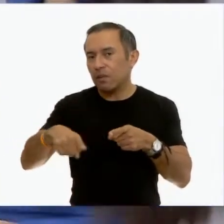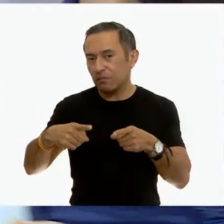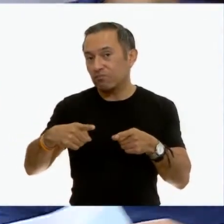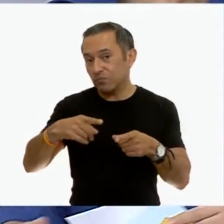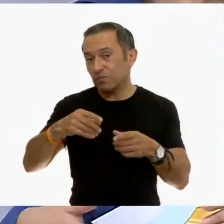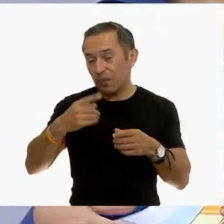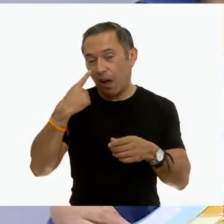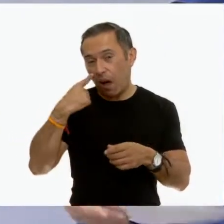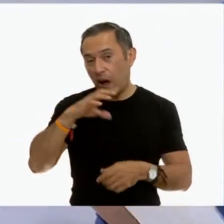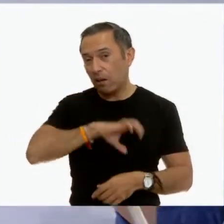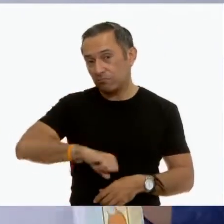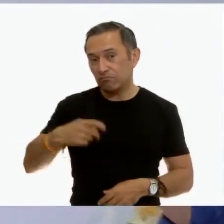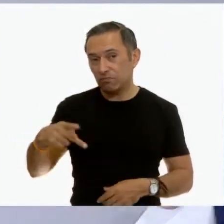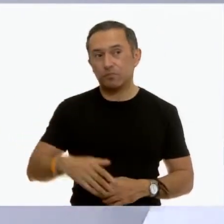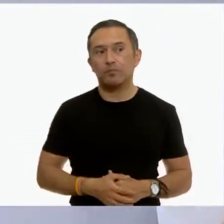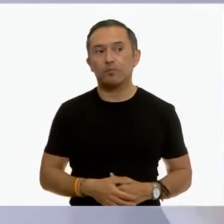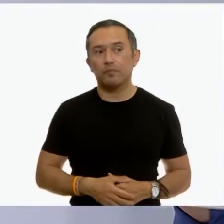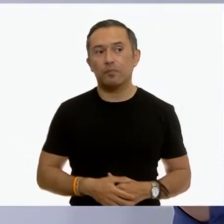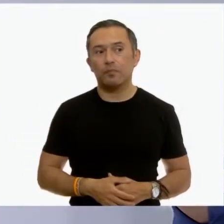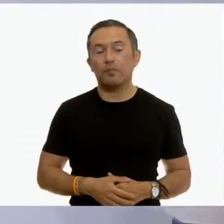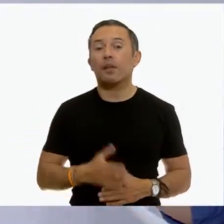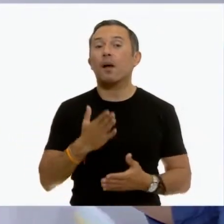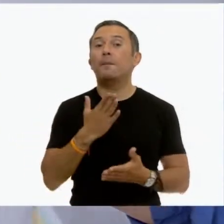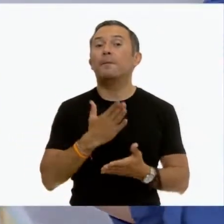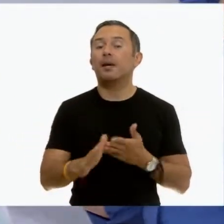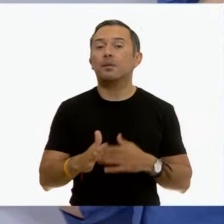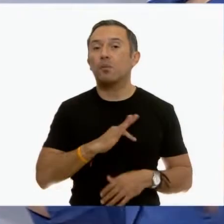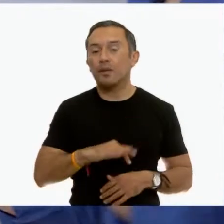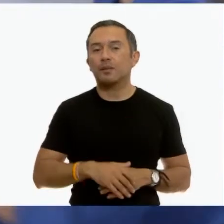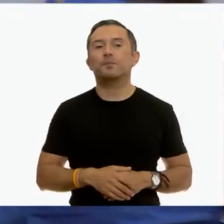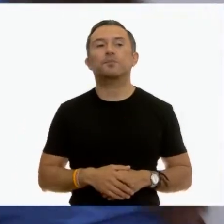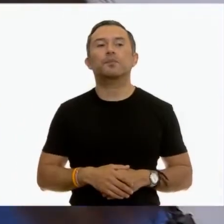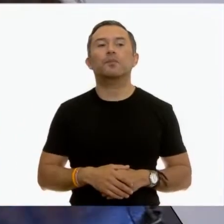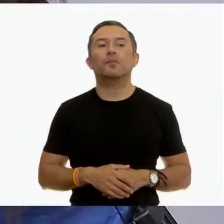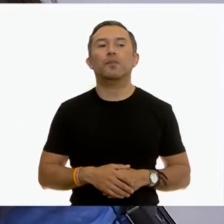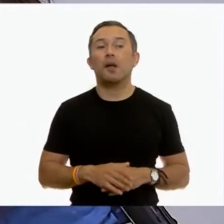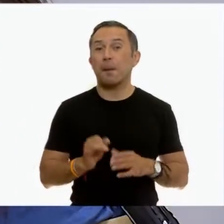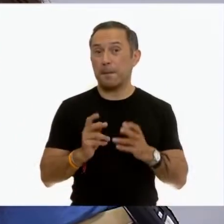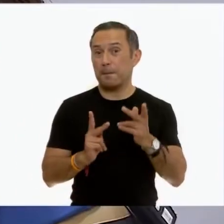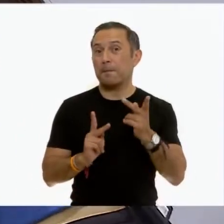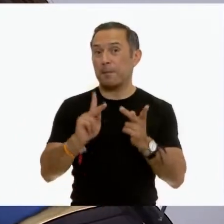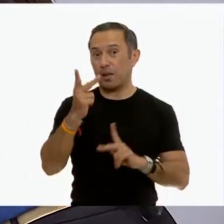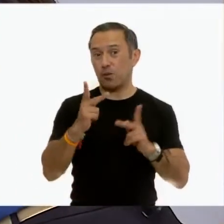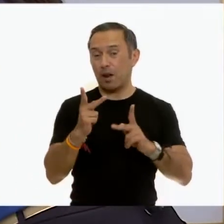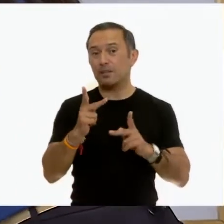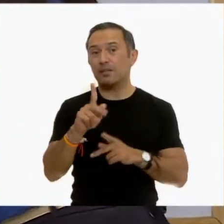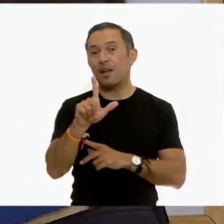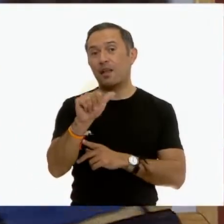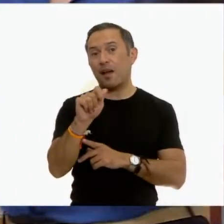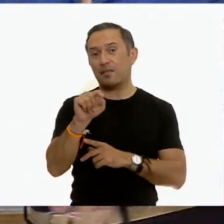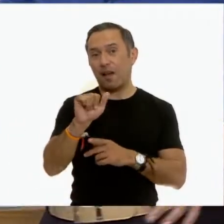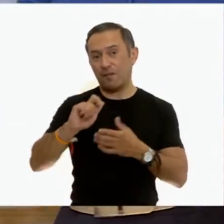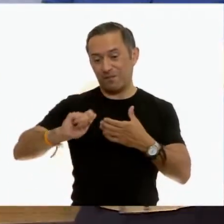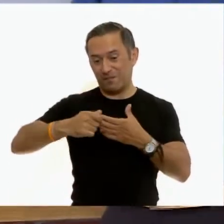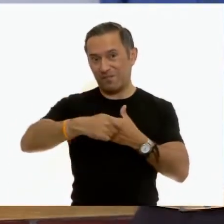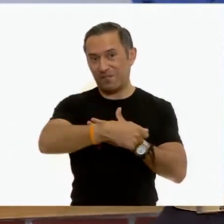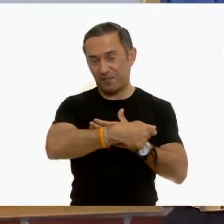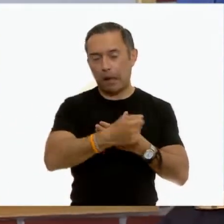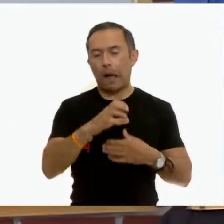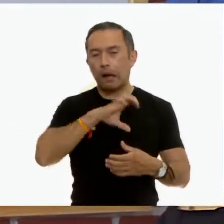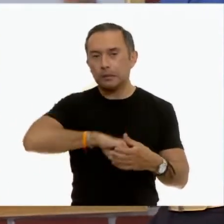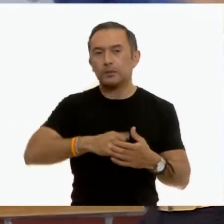Además, le gusta comer verduras enlatadas, yogur,